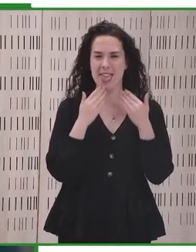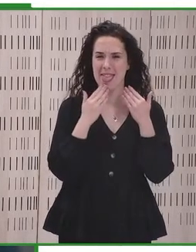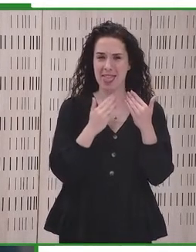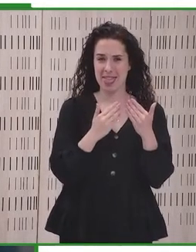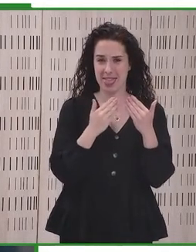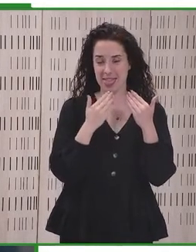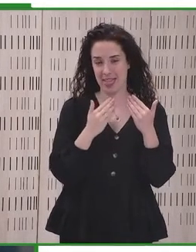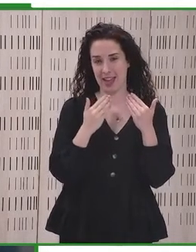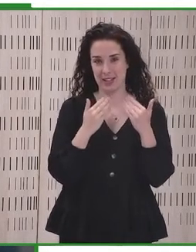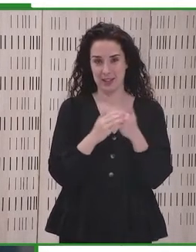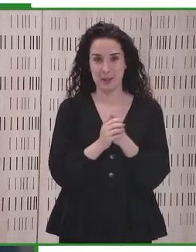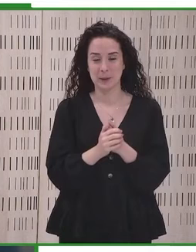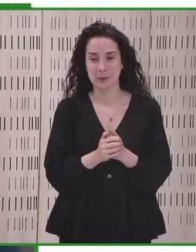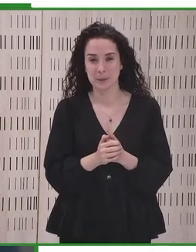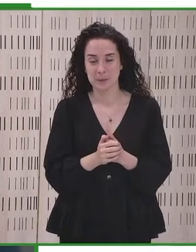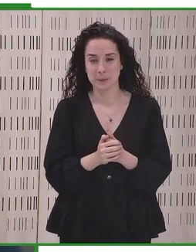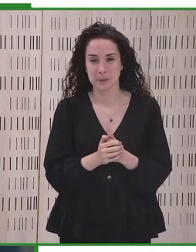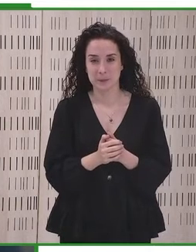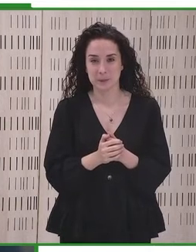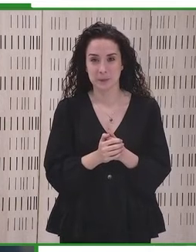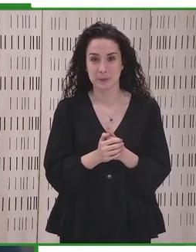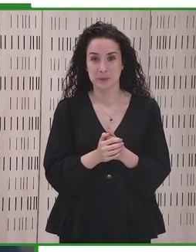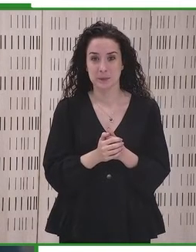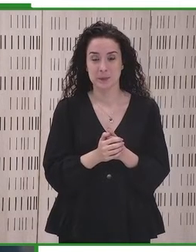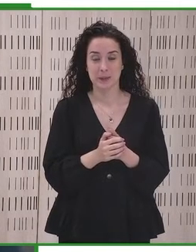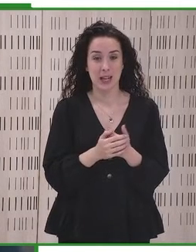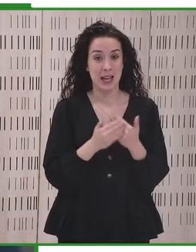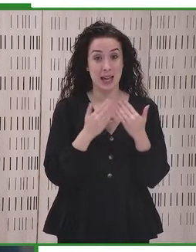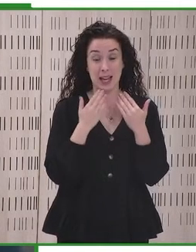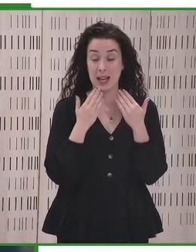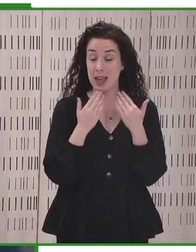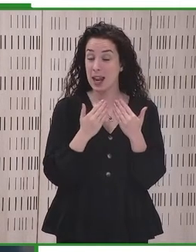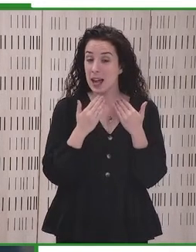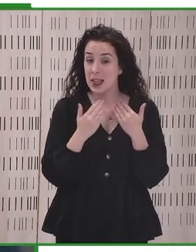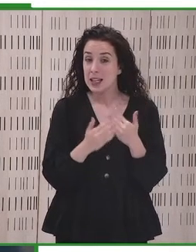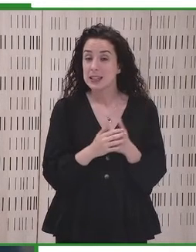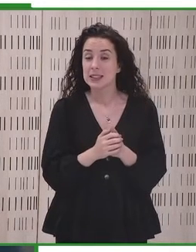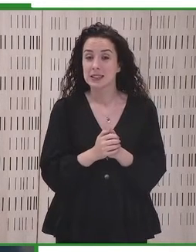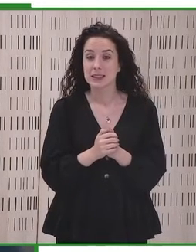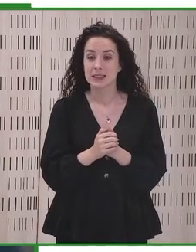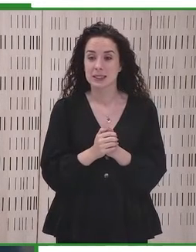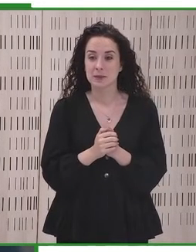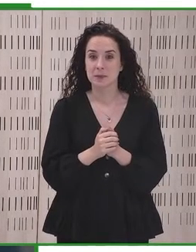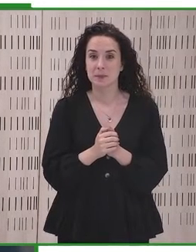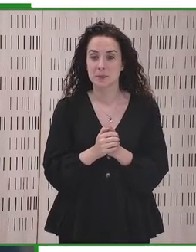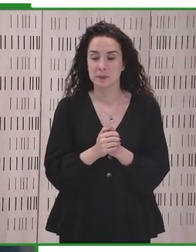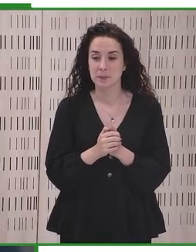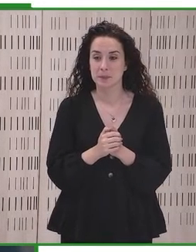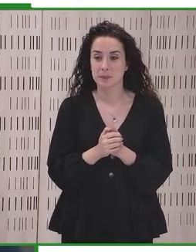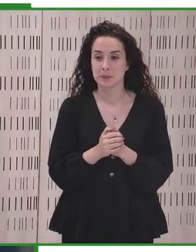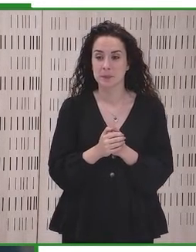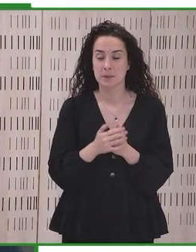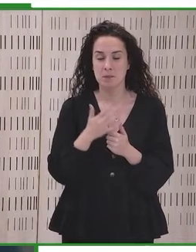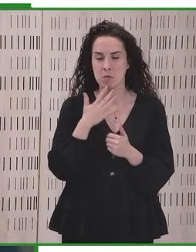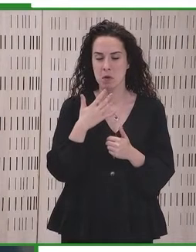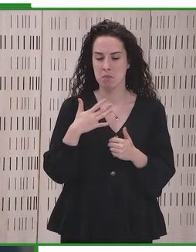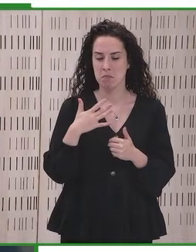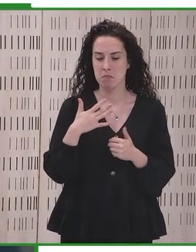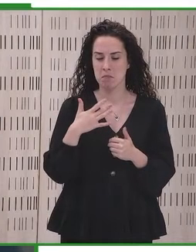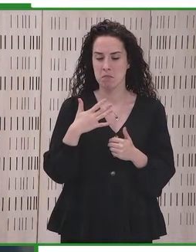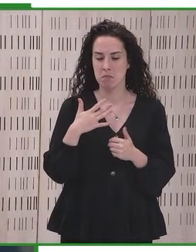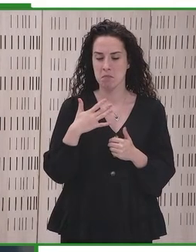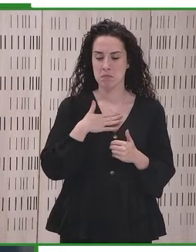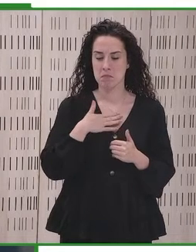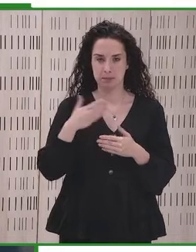Muchas gracias, Michael. Muchas gracias por la invitación.